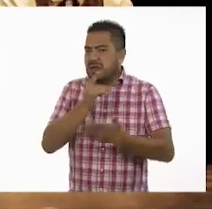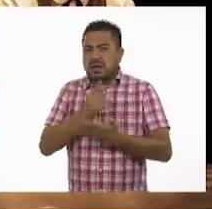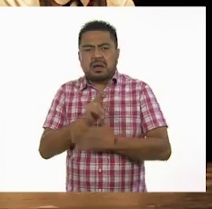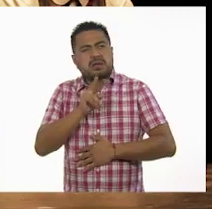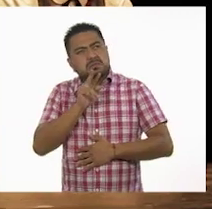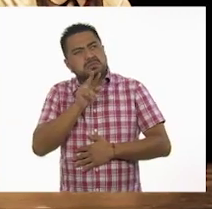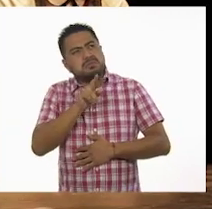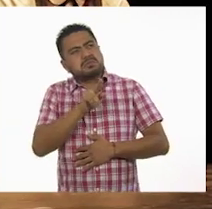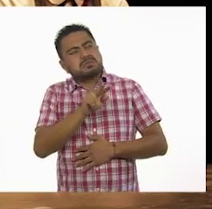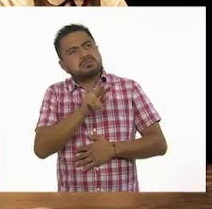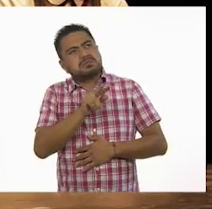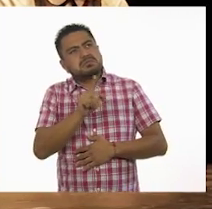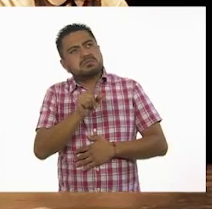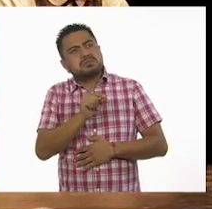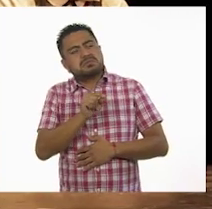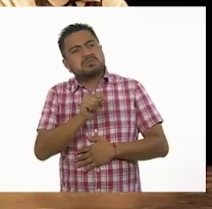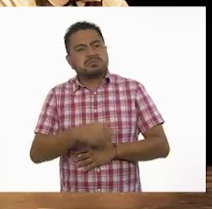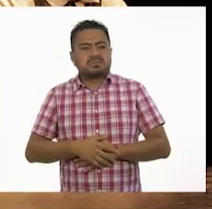observarnos.